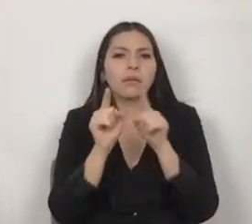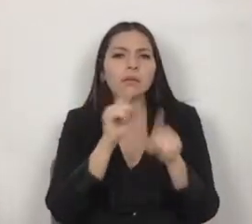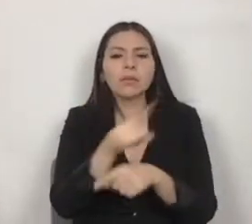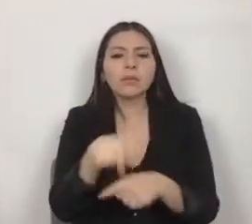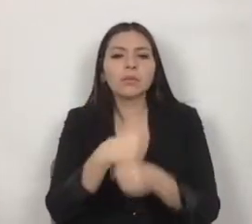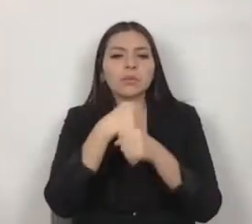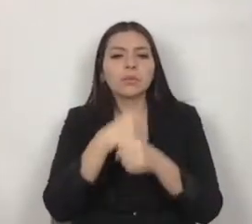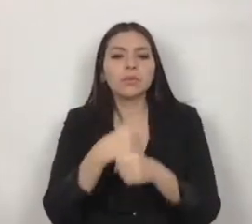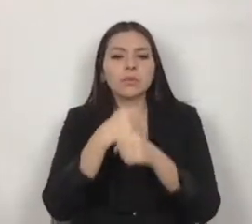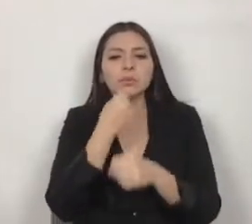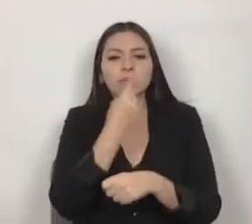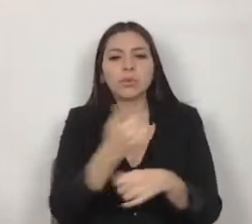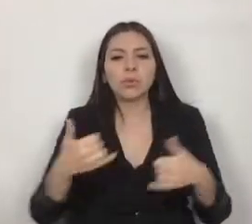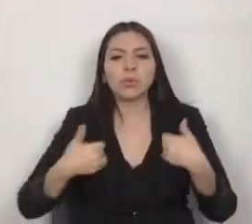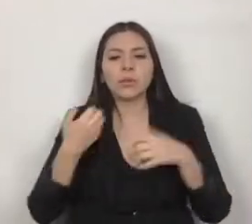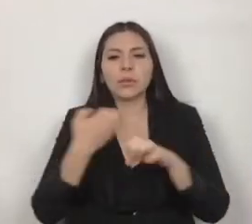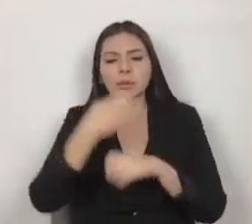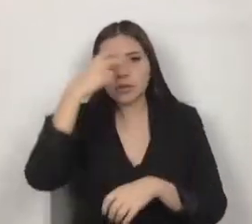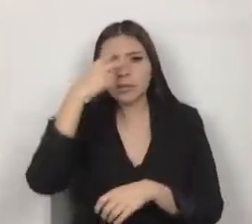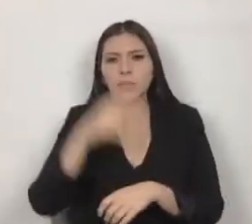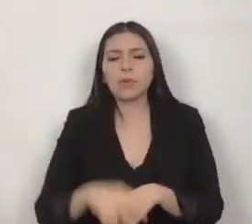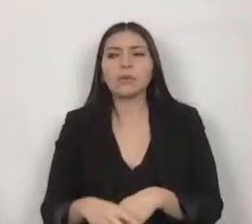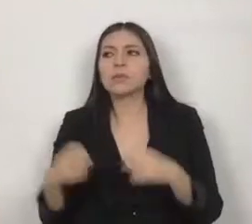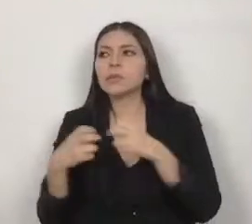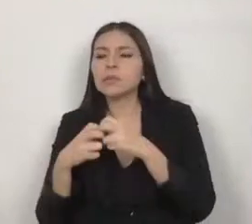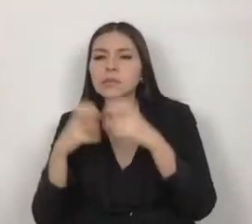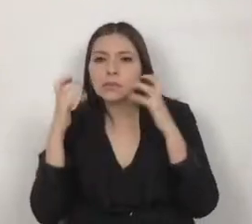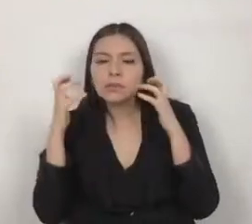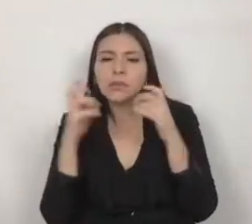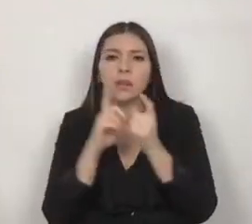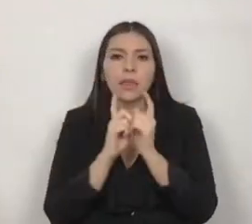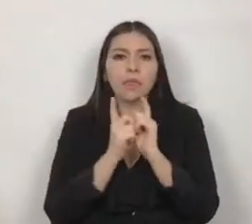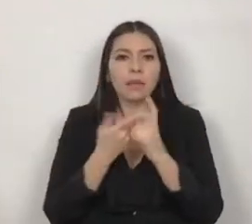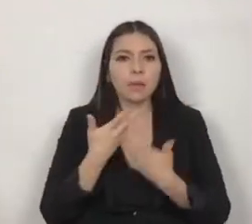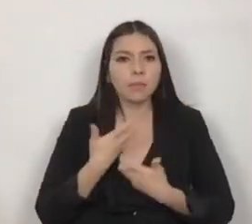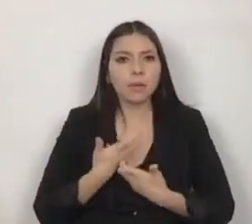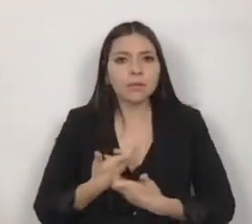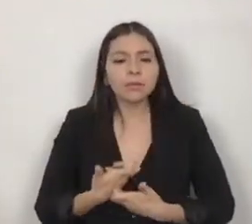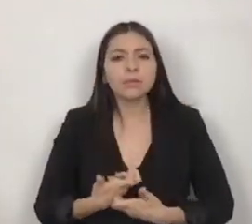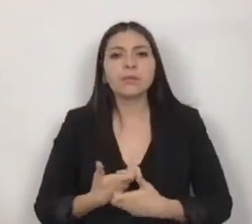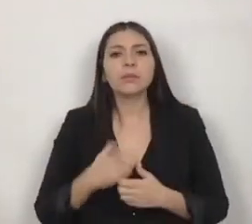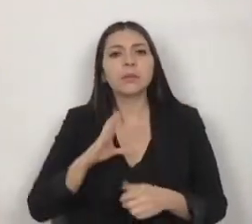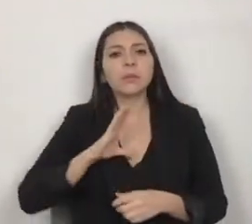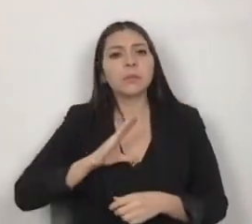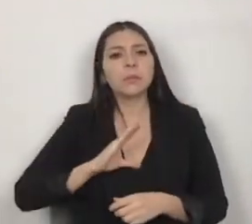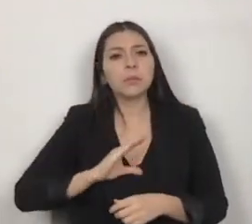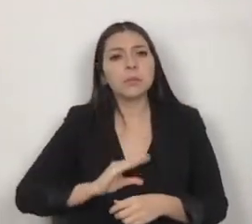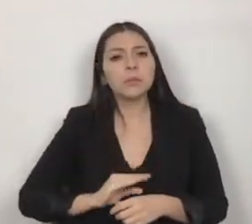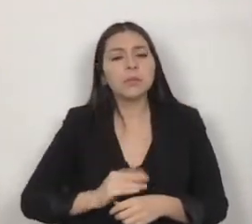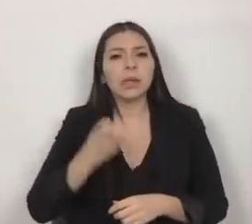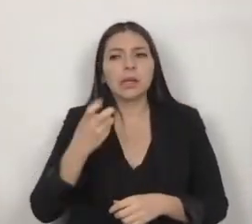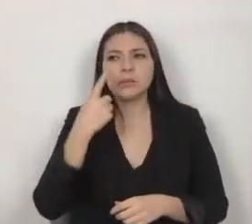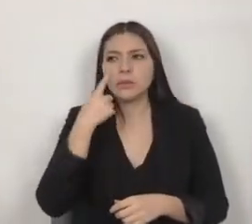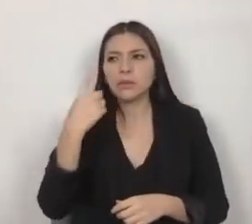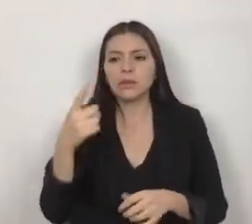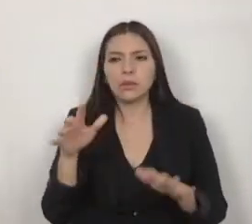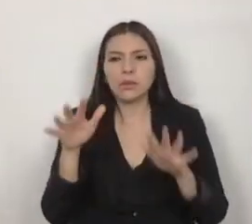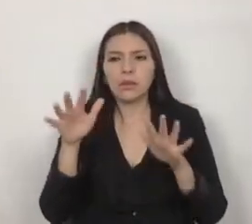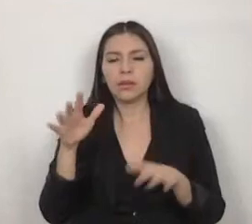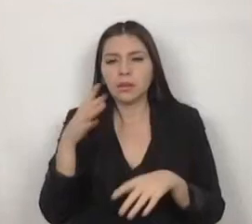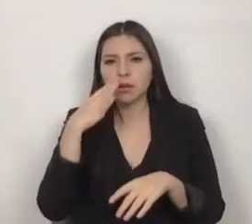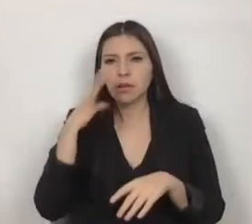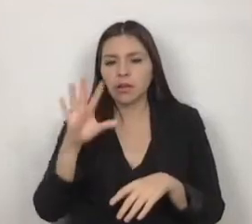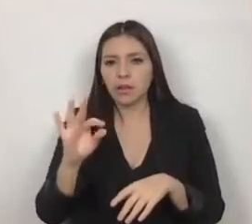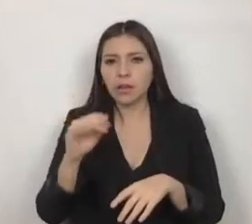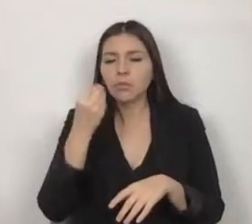La depresión, la ansiedad, la baja autoestima son apenas los síntomas visibles de los que miles de